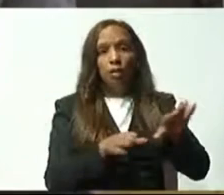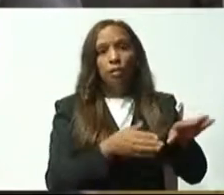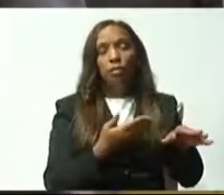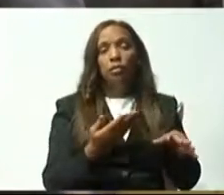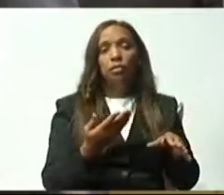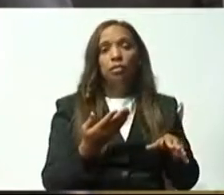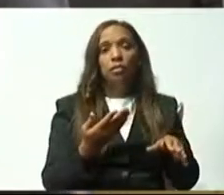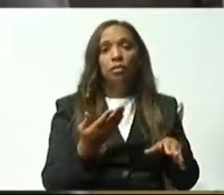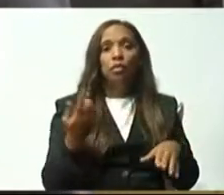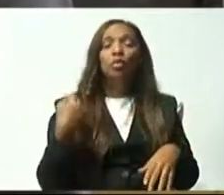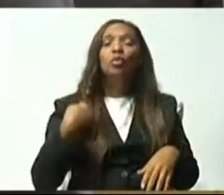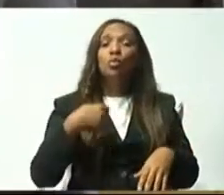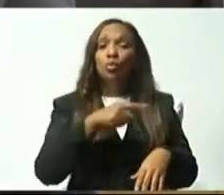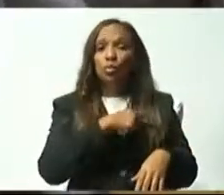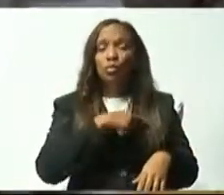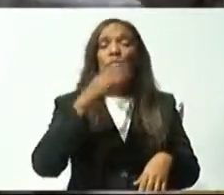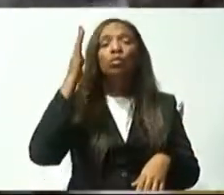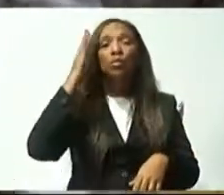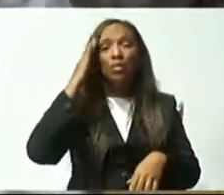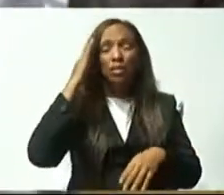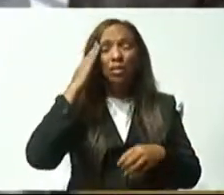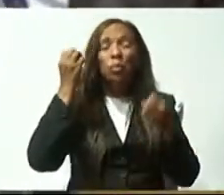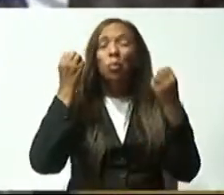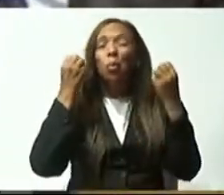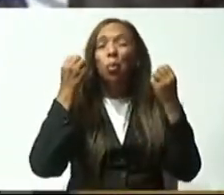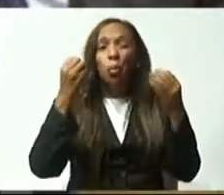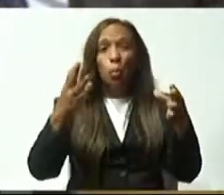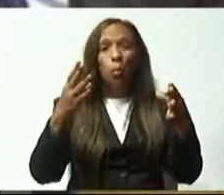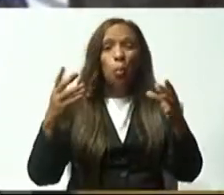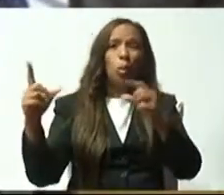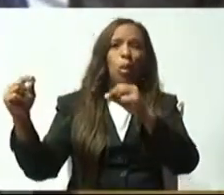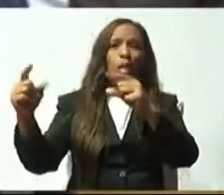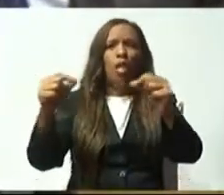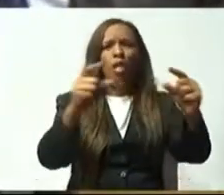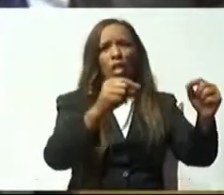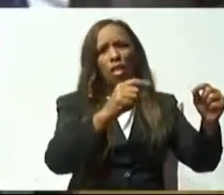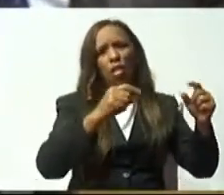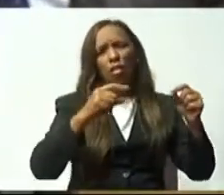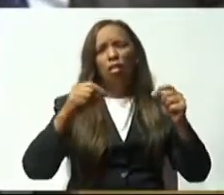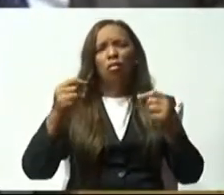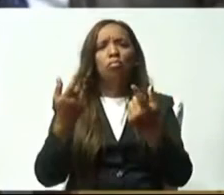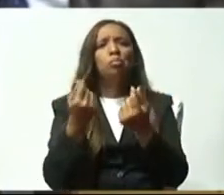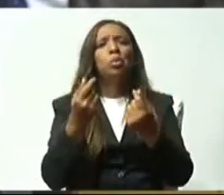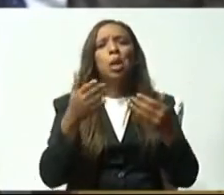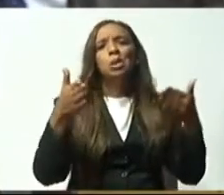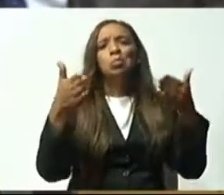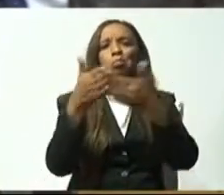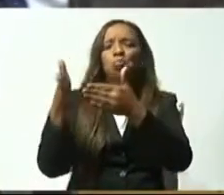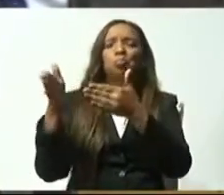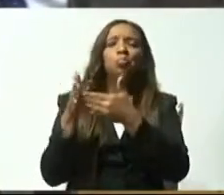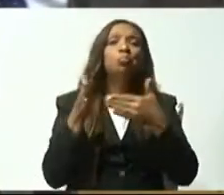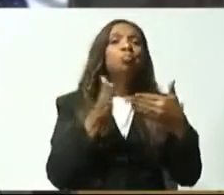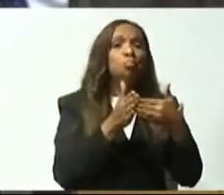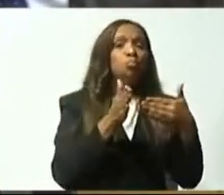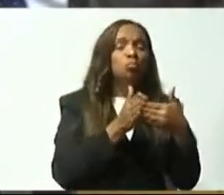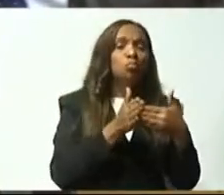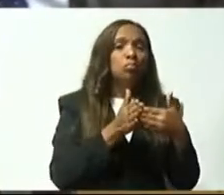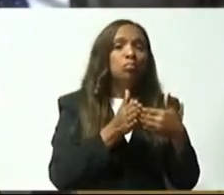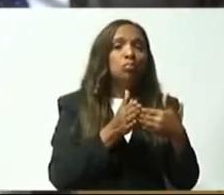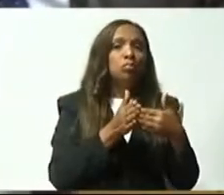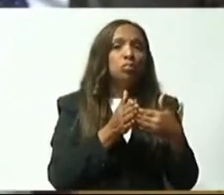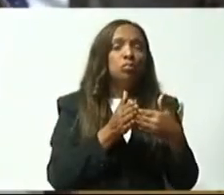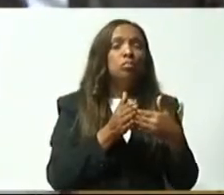ciudadano en momentos difíciles. Yo creo que el Ministerio Público tiene que ser más responsable.